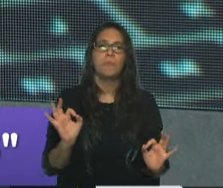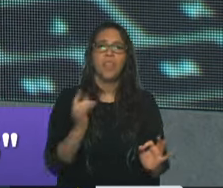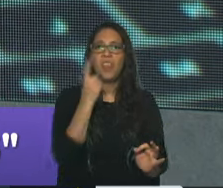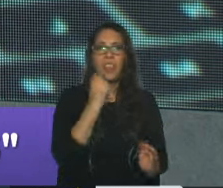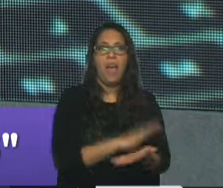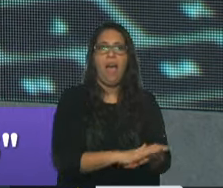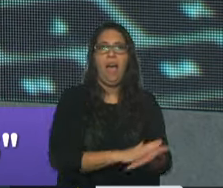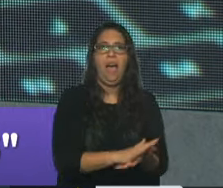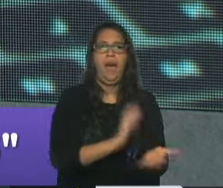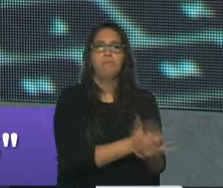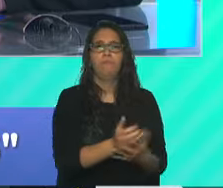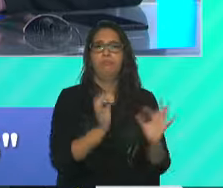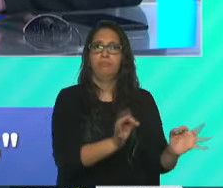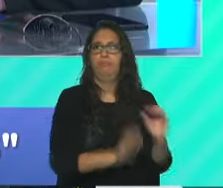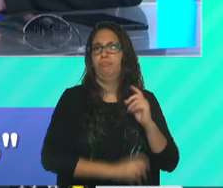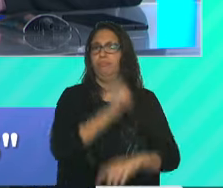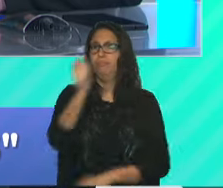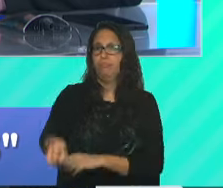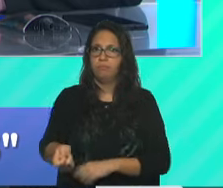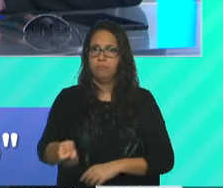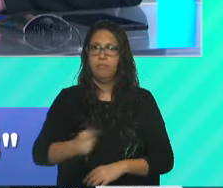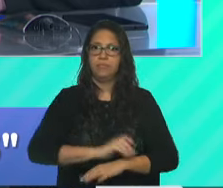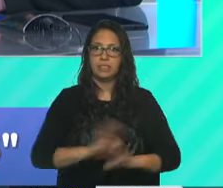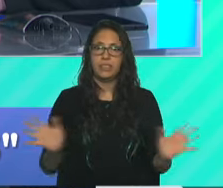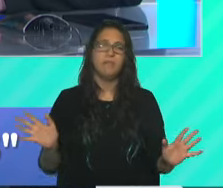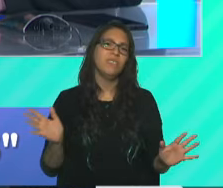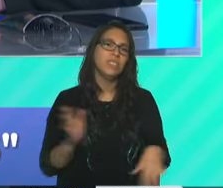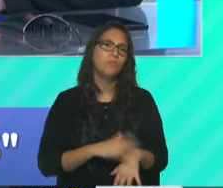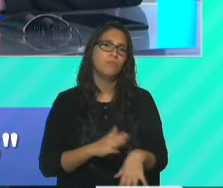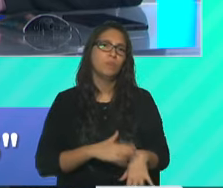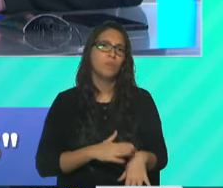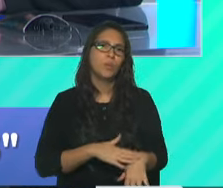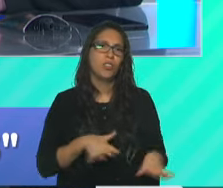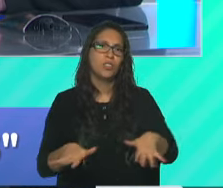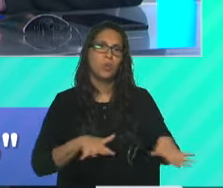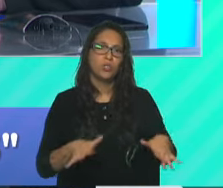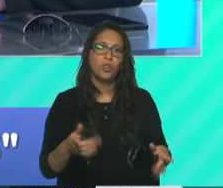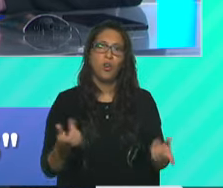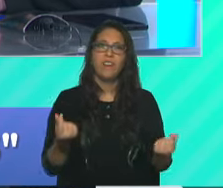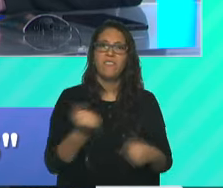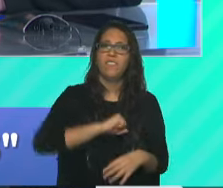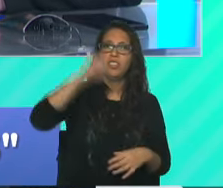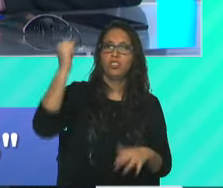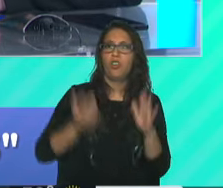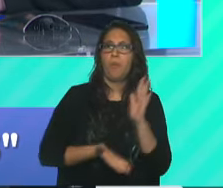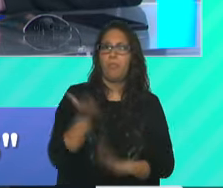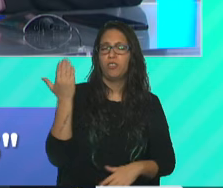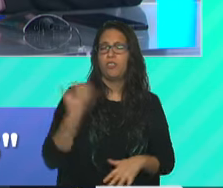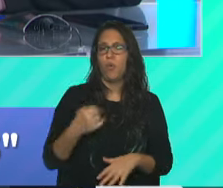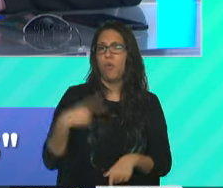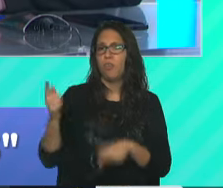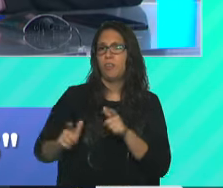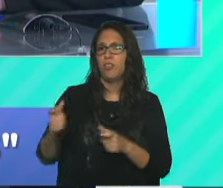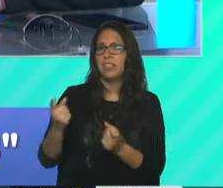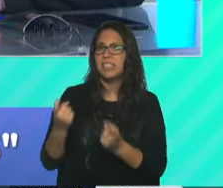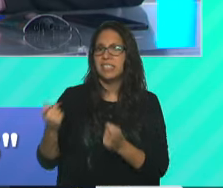días. Sí, sí, sí, bueno, y probablemente ante la situación y el aumento de la inflación todavía seguramente habrá otra gente